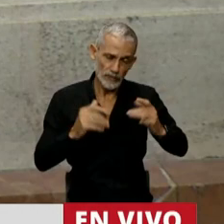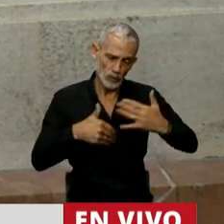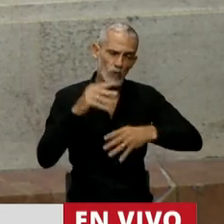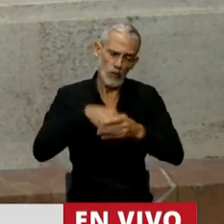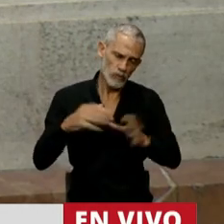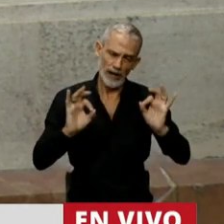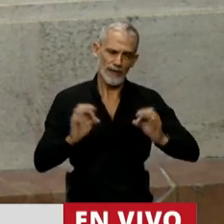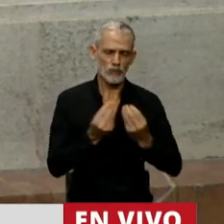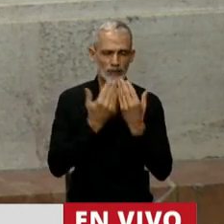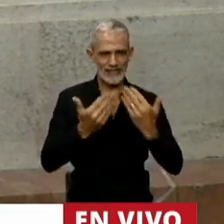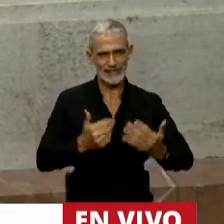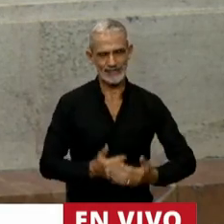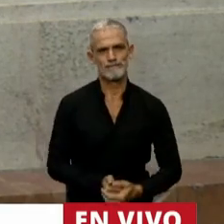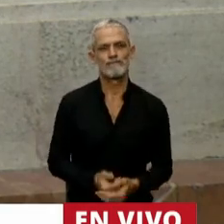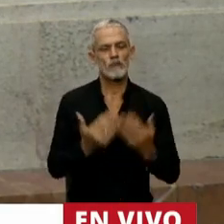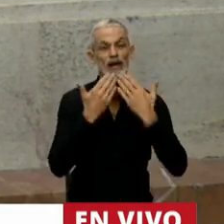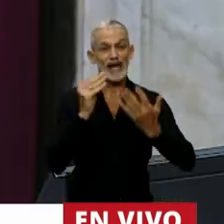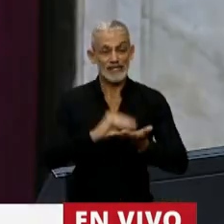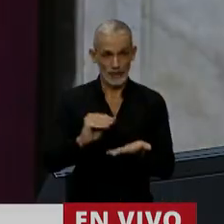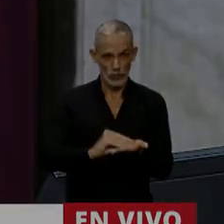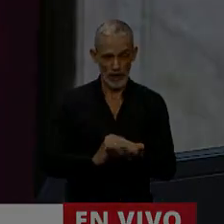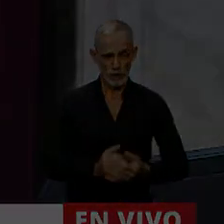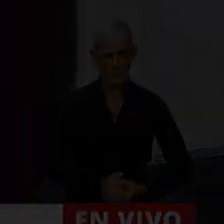hacer, señor Presidente. Muchas gracias. Gracias, diputado. Gracias. Gracias. Gracias. Gracias. Gracias.